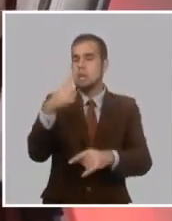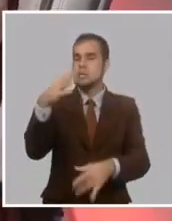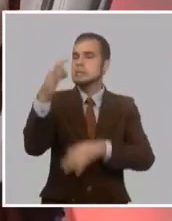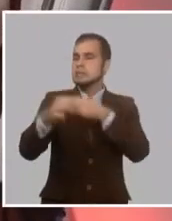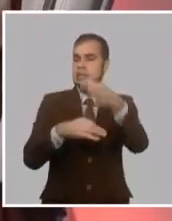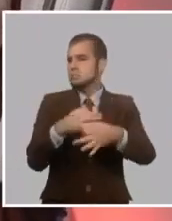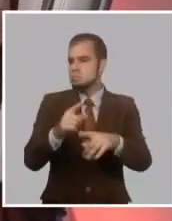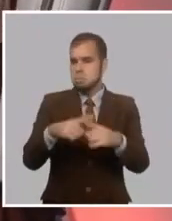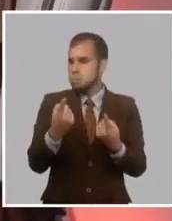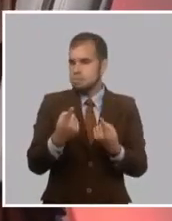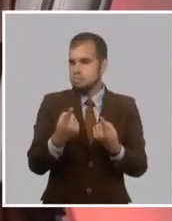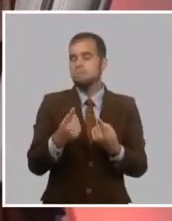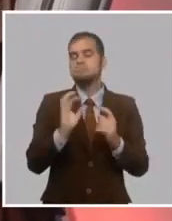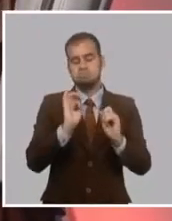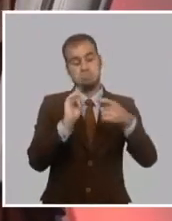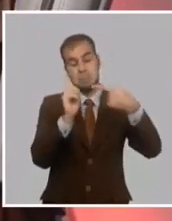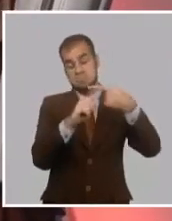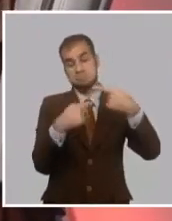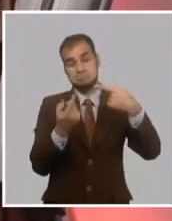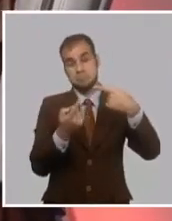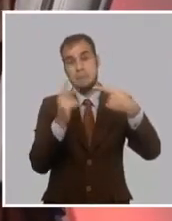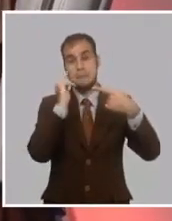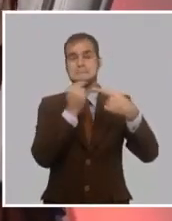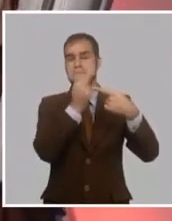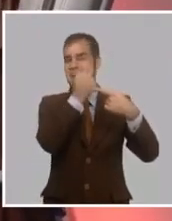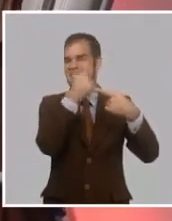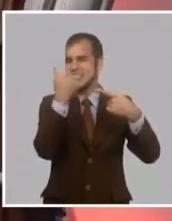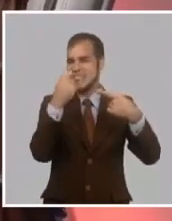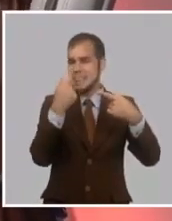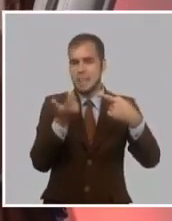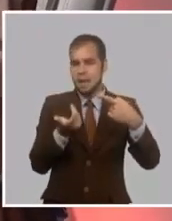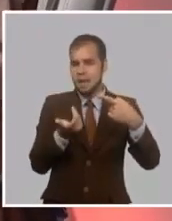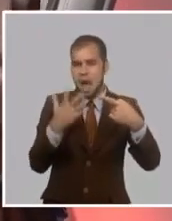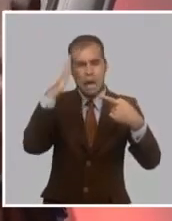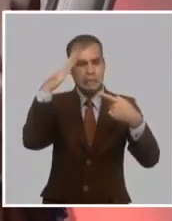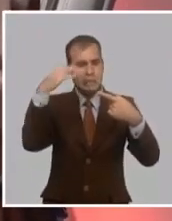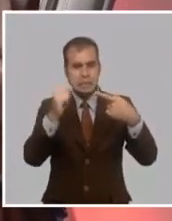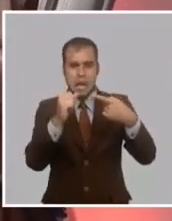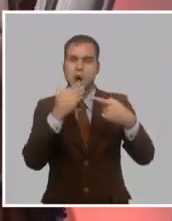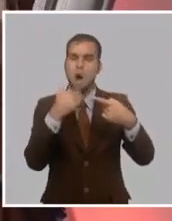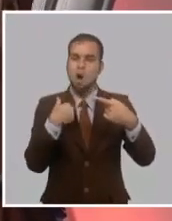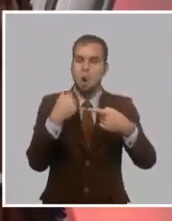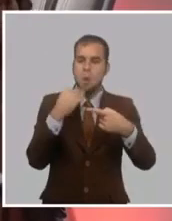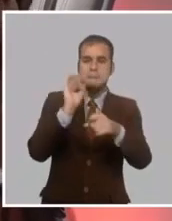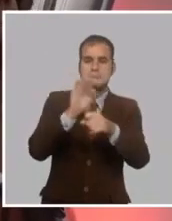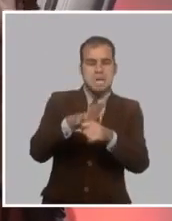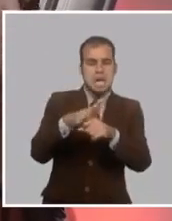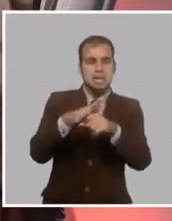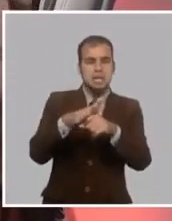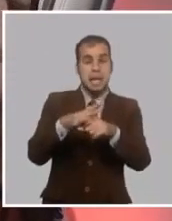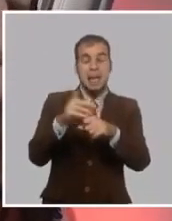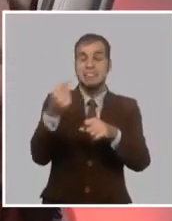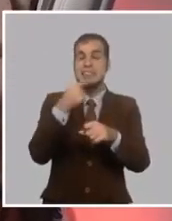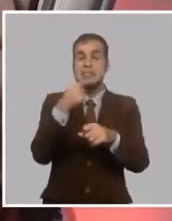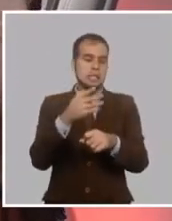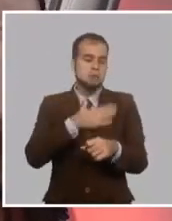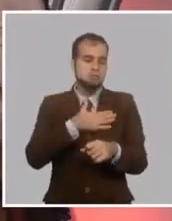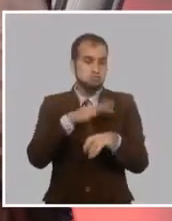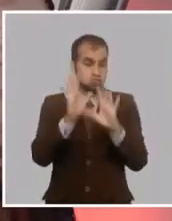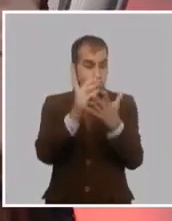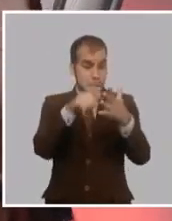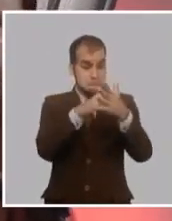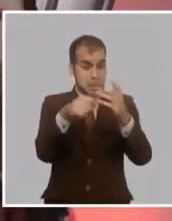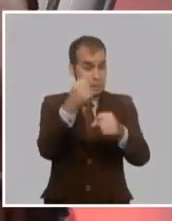¿Por qué? Porque en primer lugar, Martí hay que tratar de entenderlo lo más orgánicamente posible. Él decía que su obra era toda como un libro. Claro,